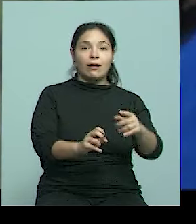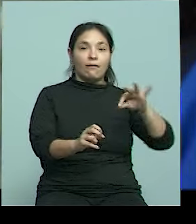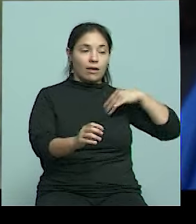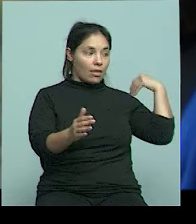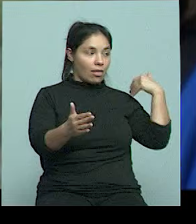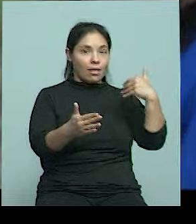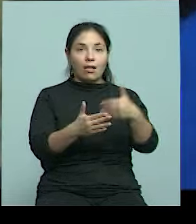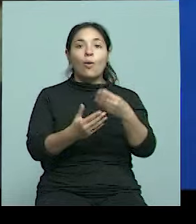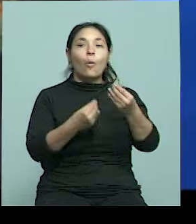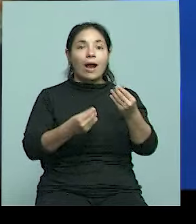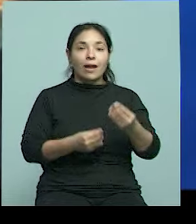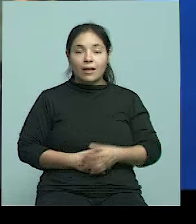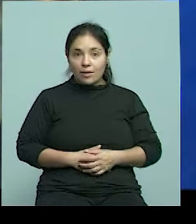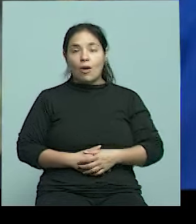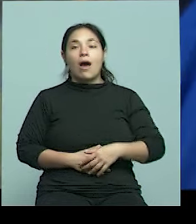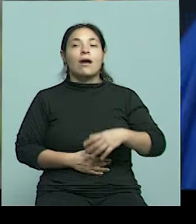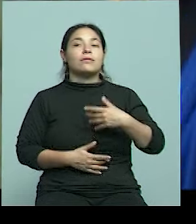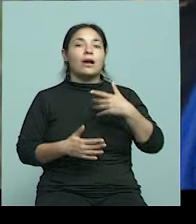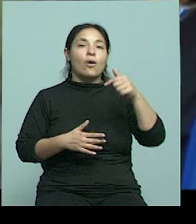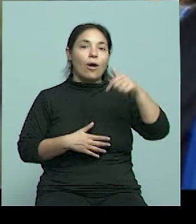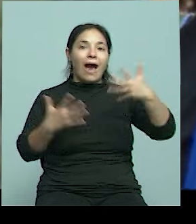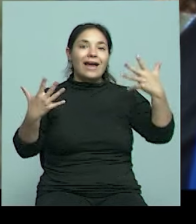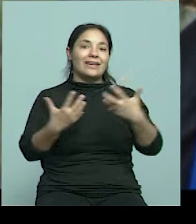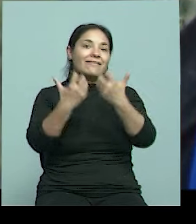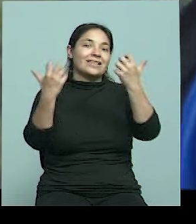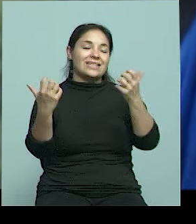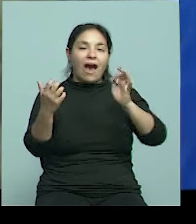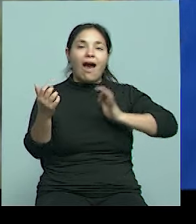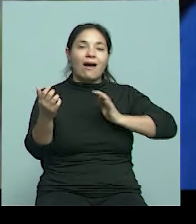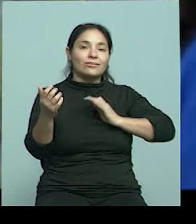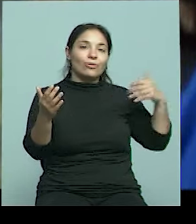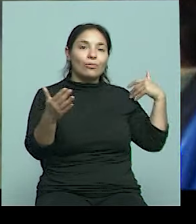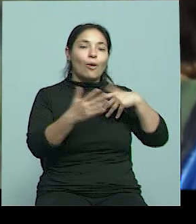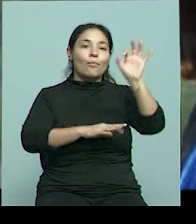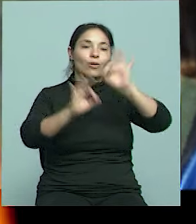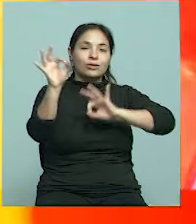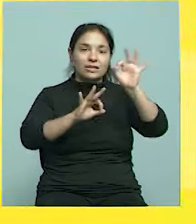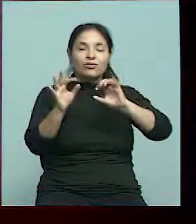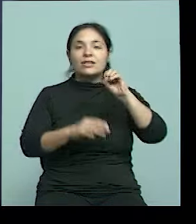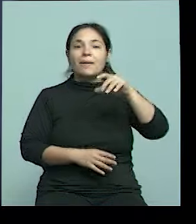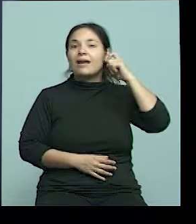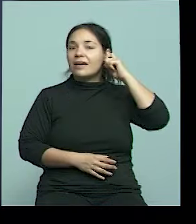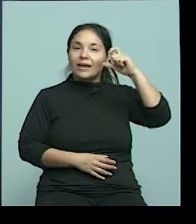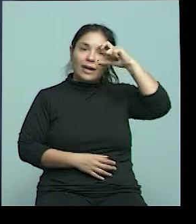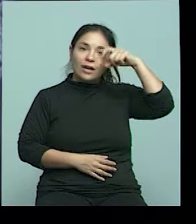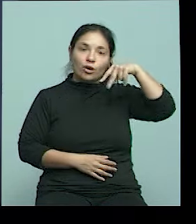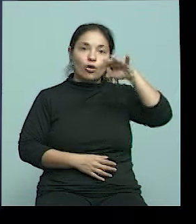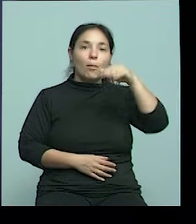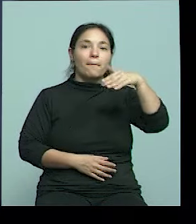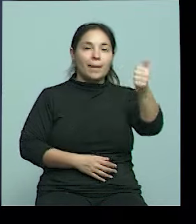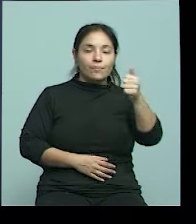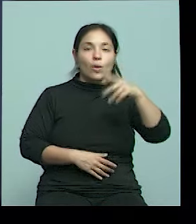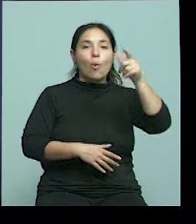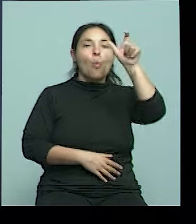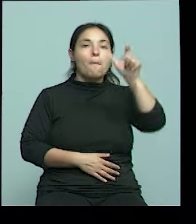justamente hoy se cumplen, es un nuevo aniversario del proyecto Genoma Humano. Que es un proyecto en el que se